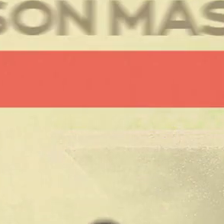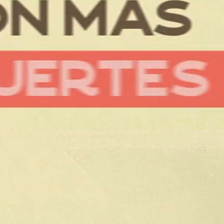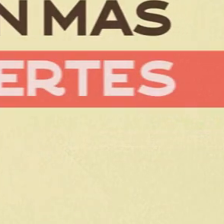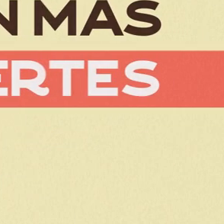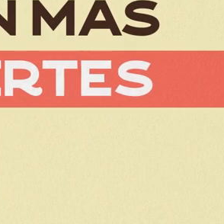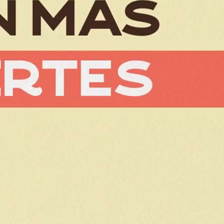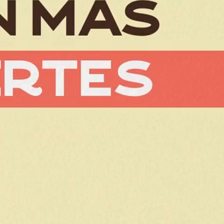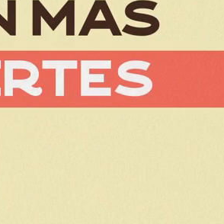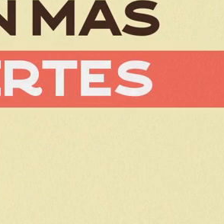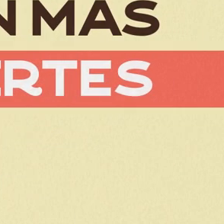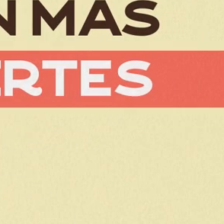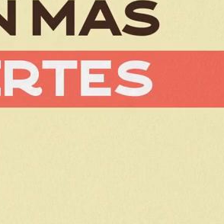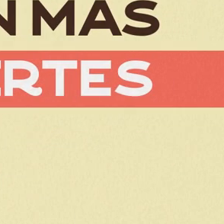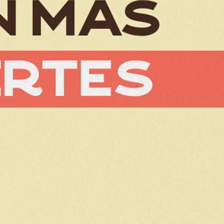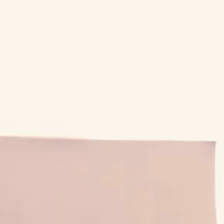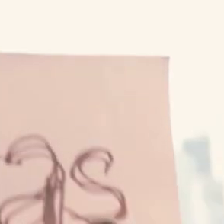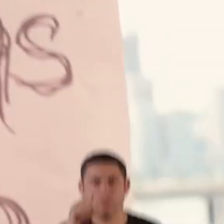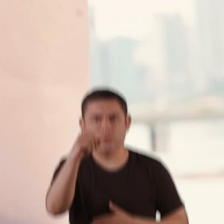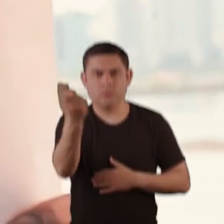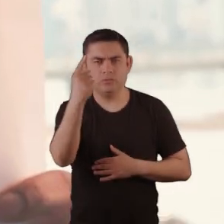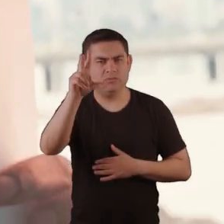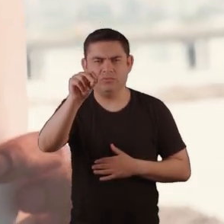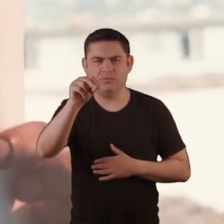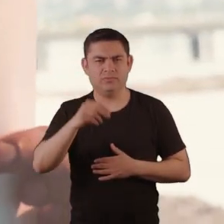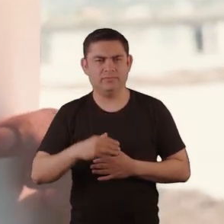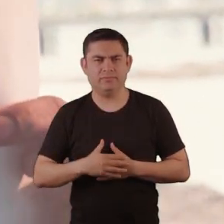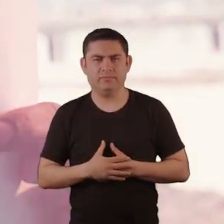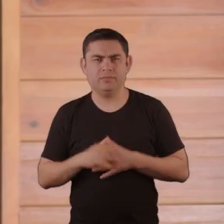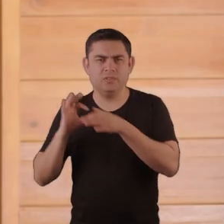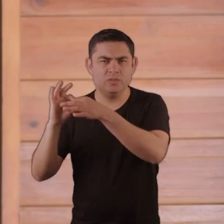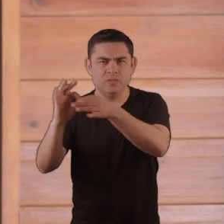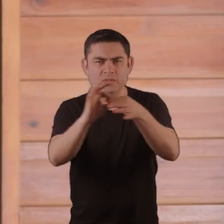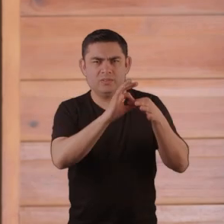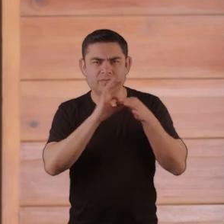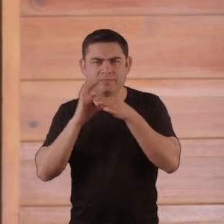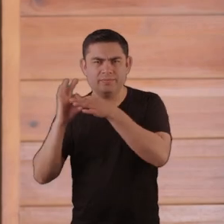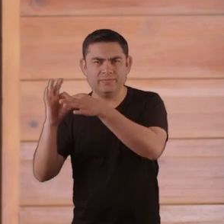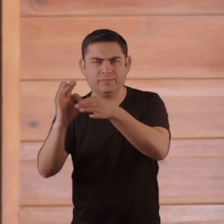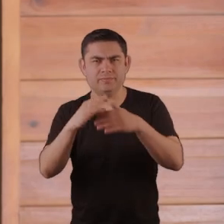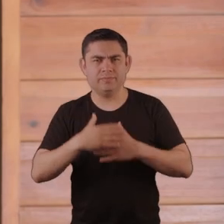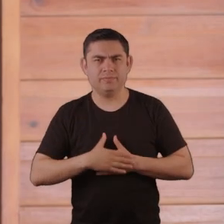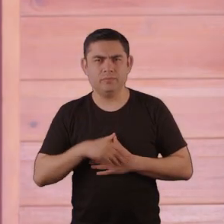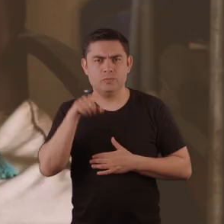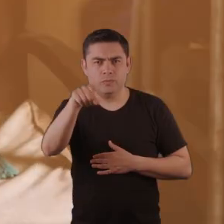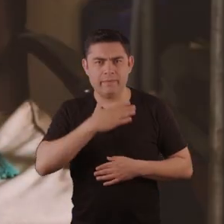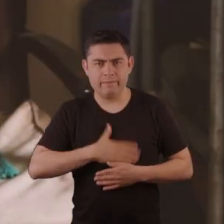Juntas, las familias son más fuertes. No estás sola. Estamos juntos.